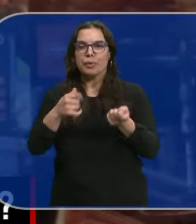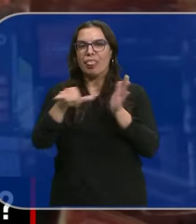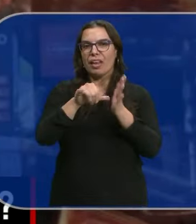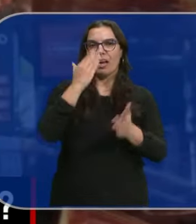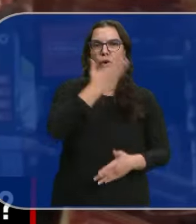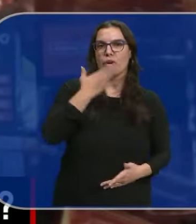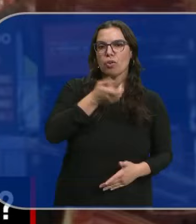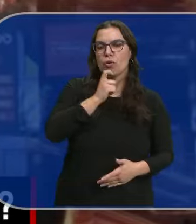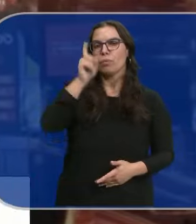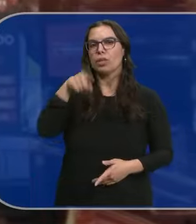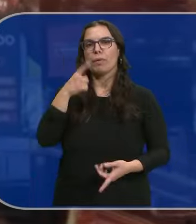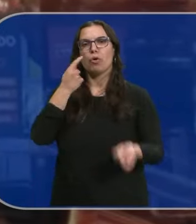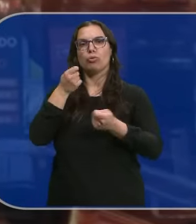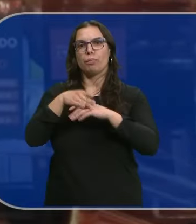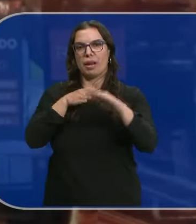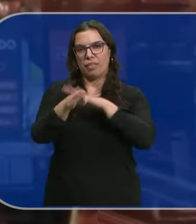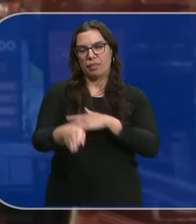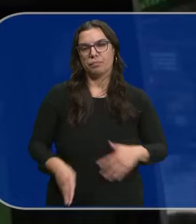colegios y los controles de acceso